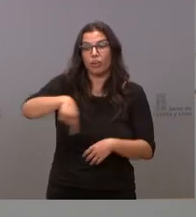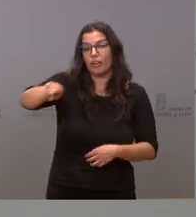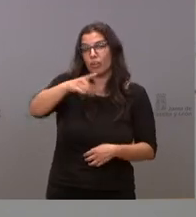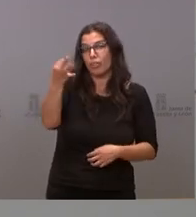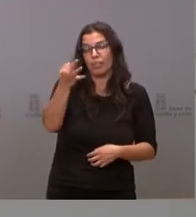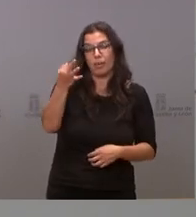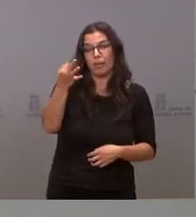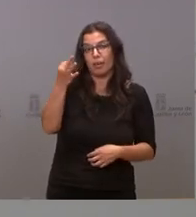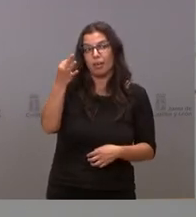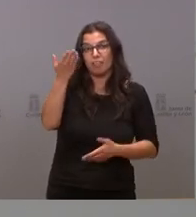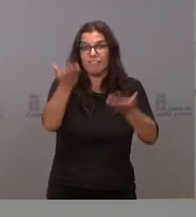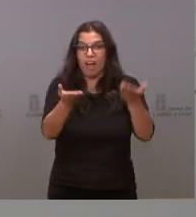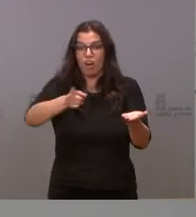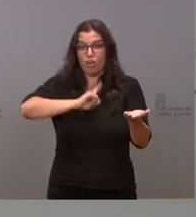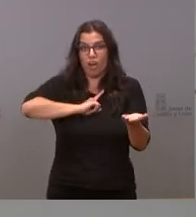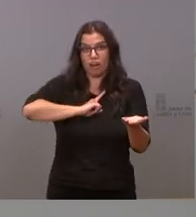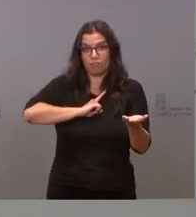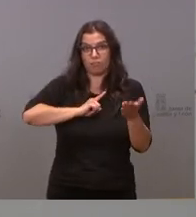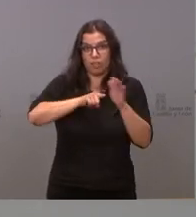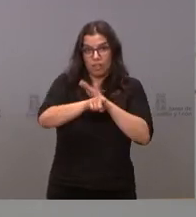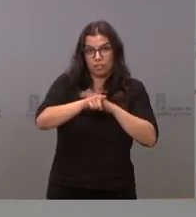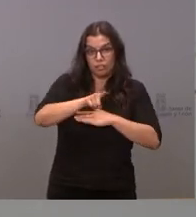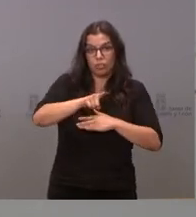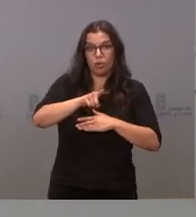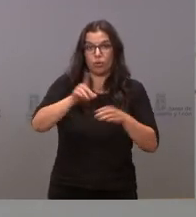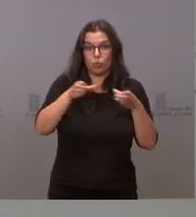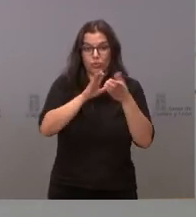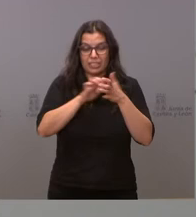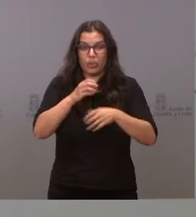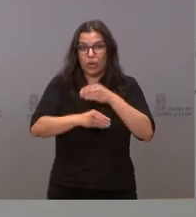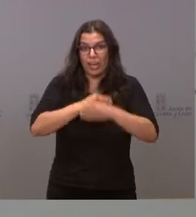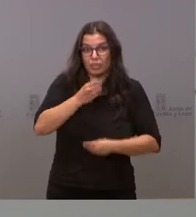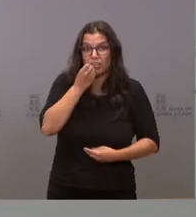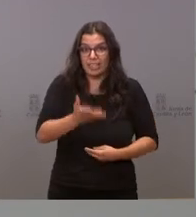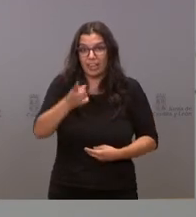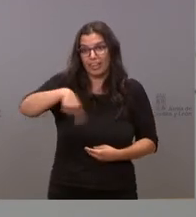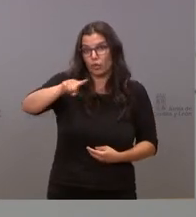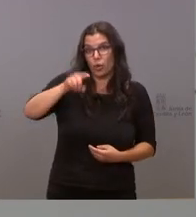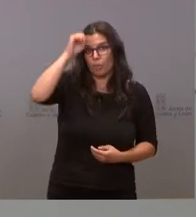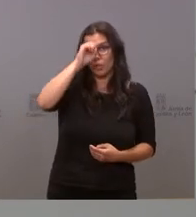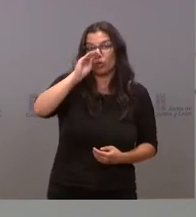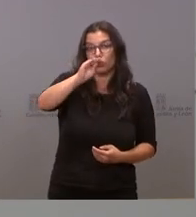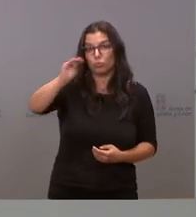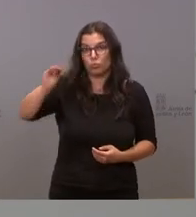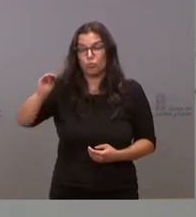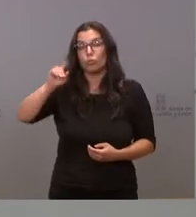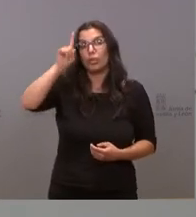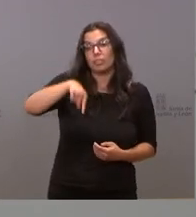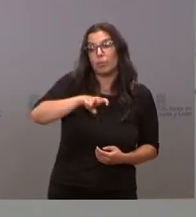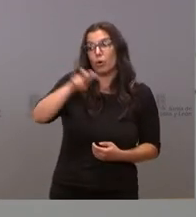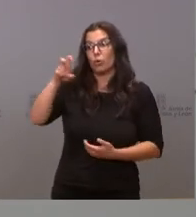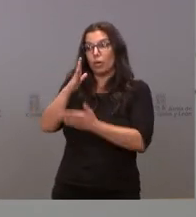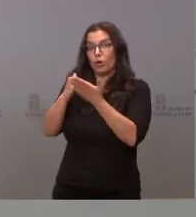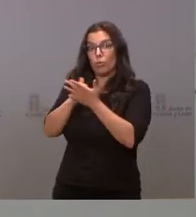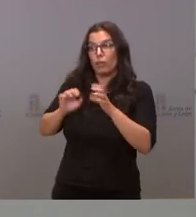que valorar cuál ha sido la gestión que ha realizado la Junta de Castilla y León y la gestión que han realizado otras comunidades